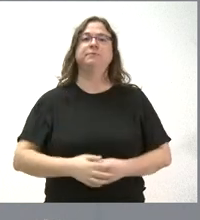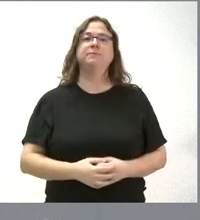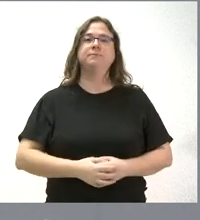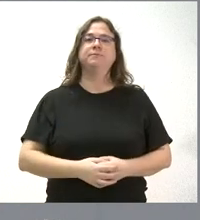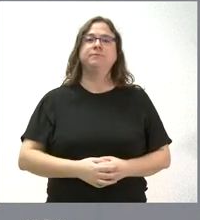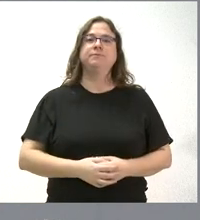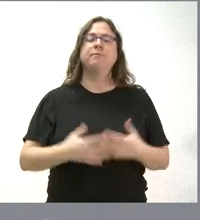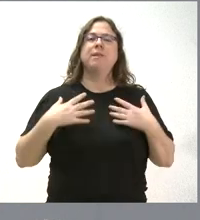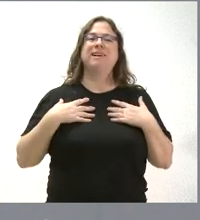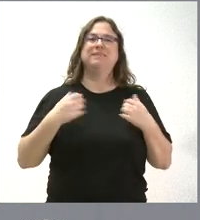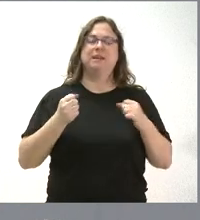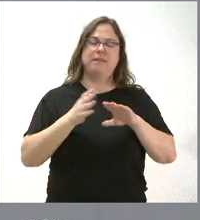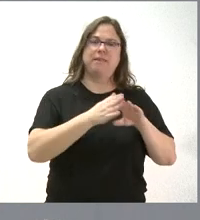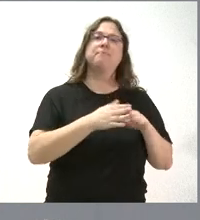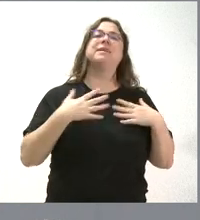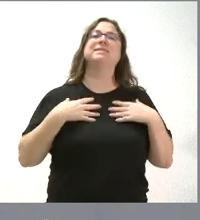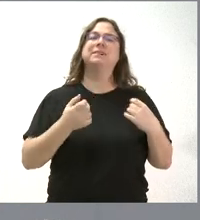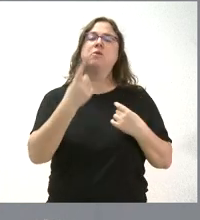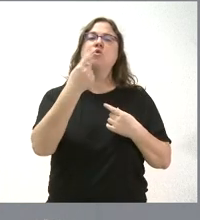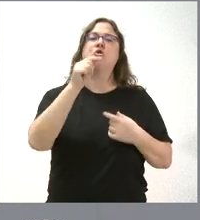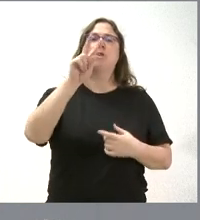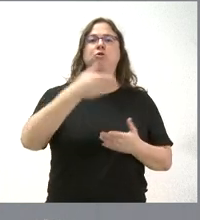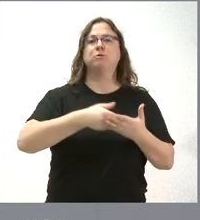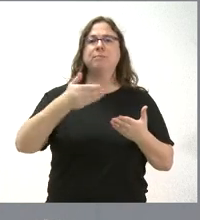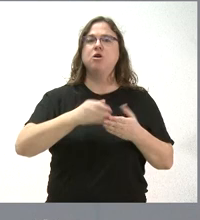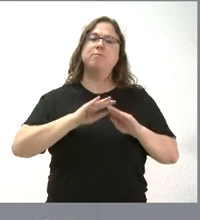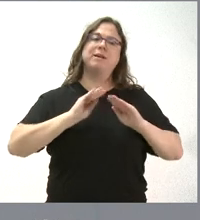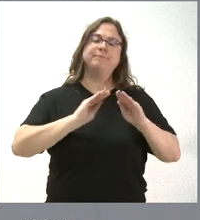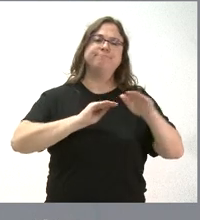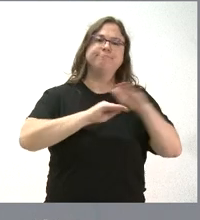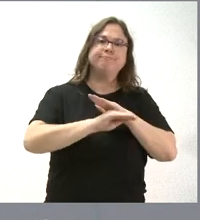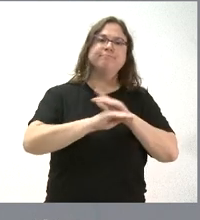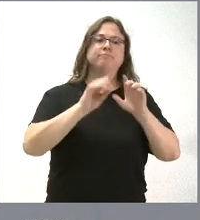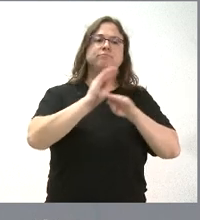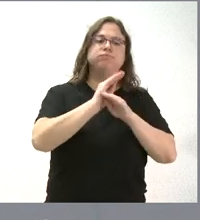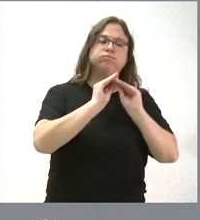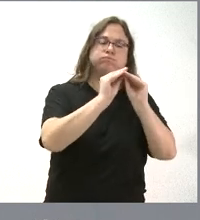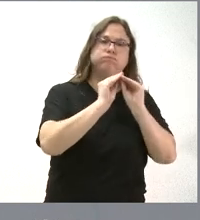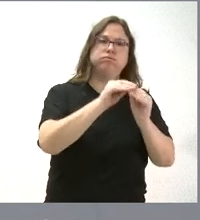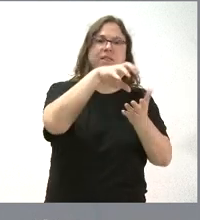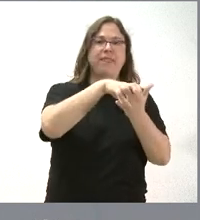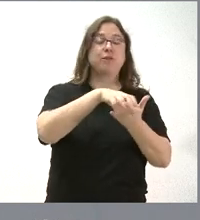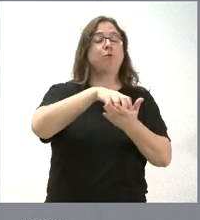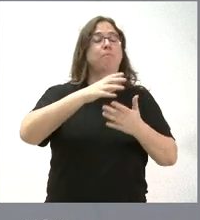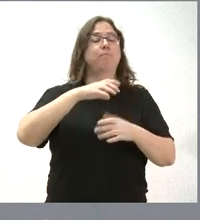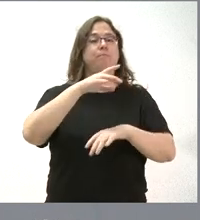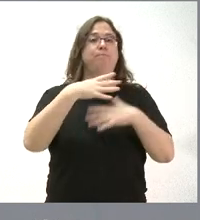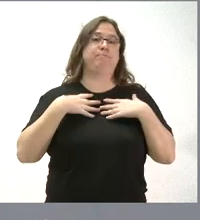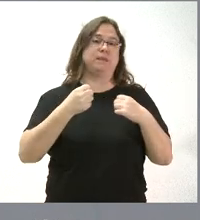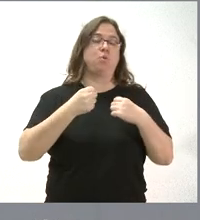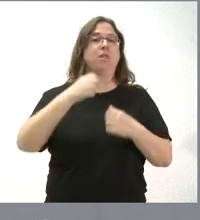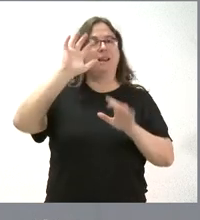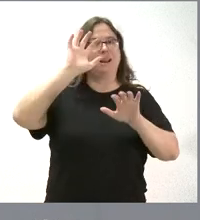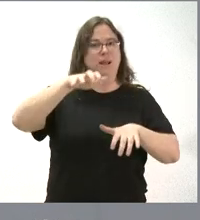Sanidad destina 1,2 millones para suministros y mantenimiento de equipos en los centros sanitarios de León. Este